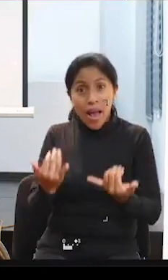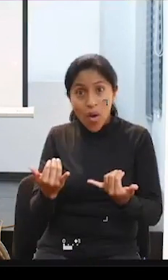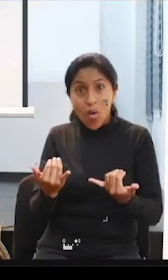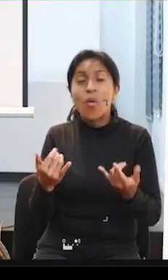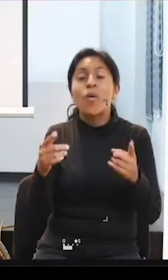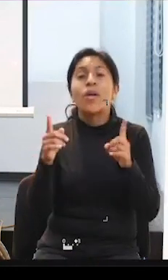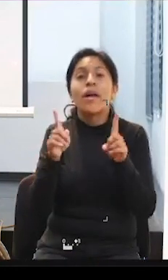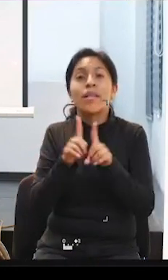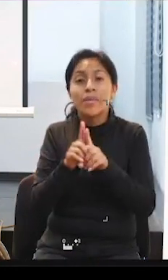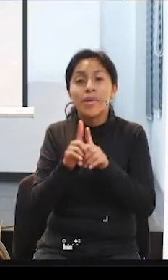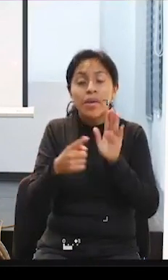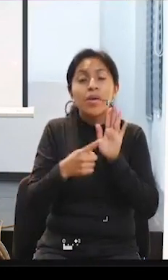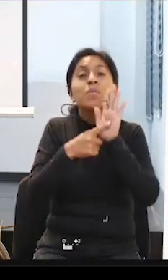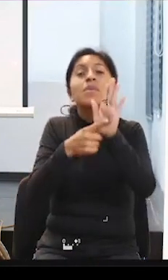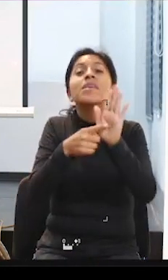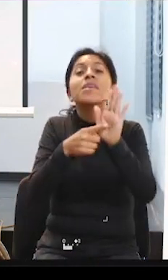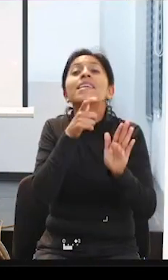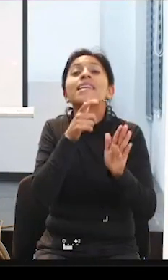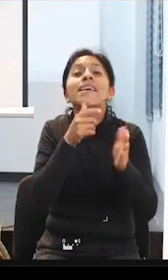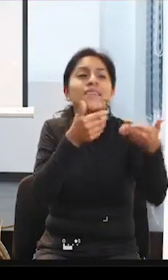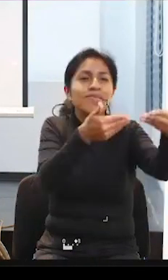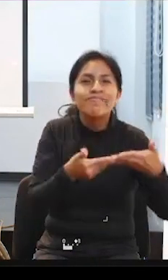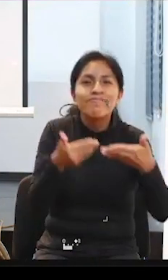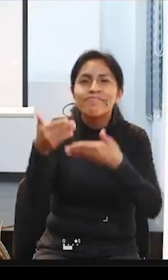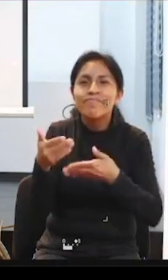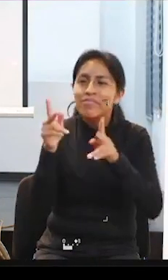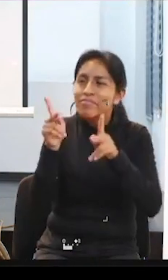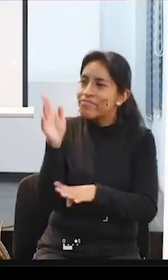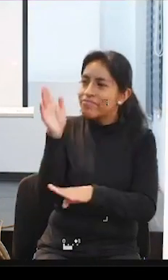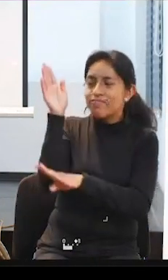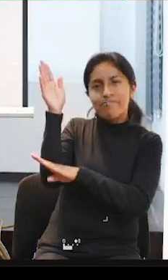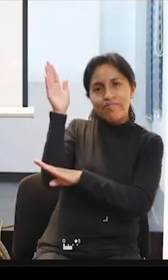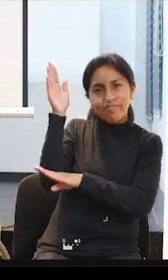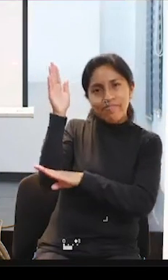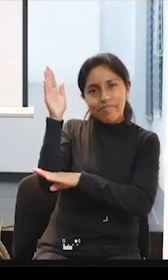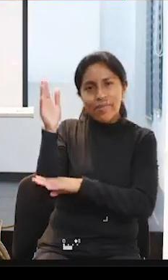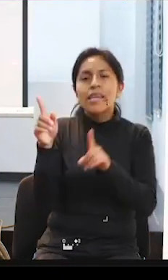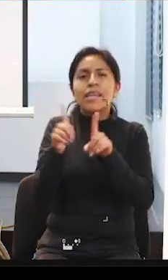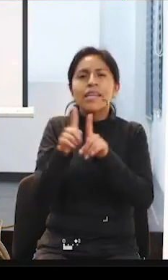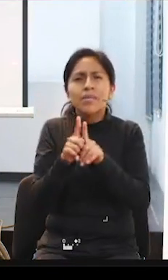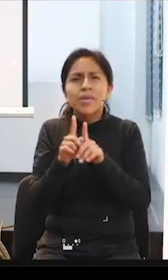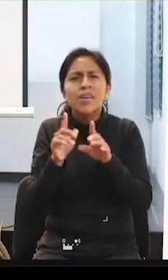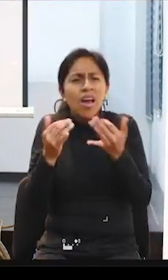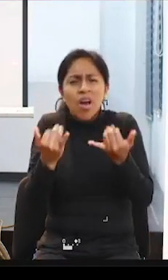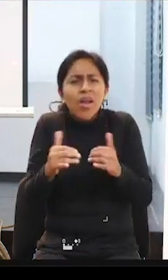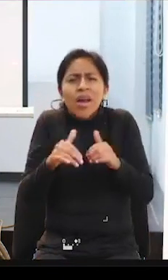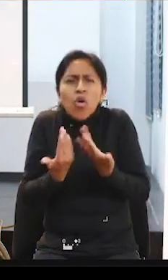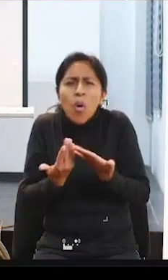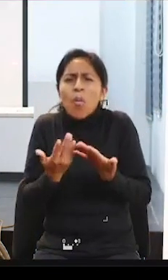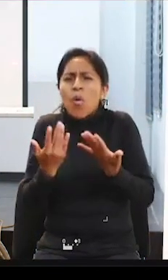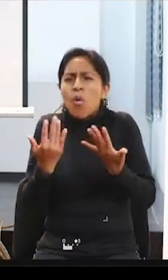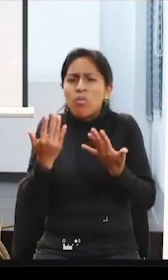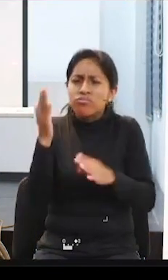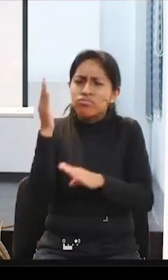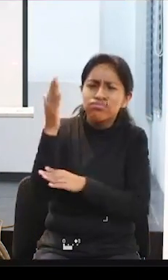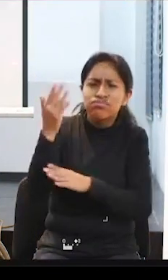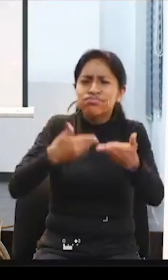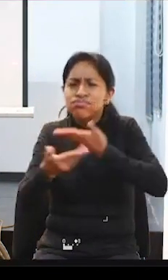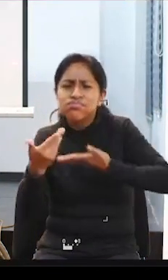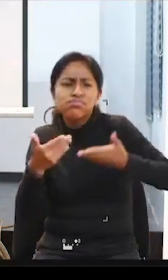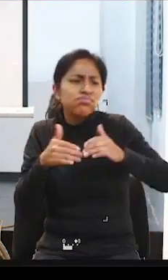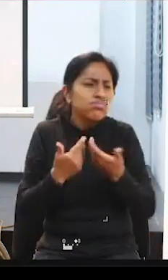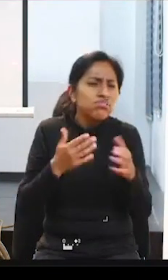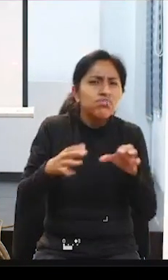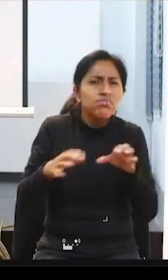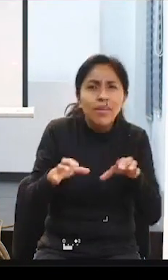a nuestras invitadas de hoy y os profundizará un poco más en el tema, un poco como la dinámica del conversatorio. Como siempre